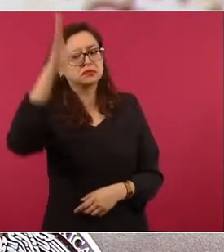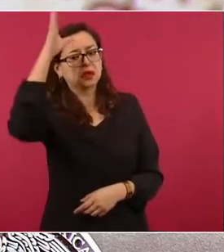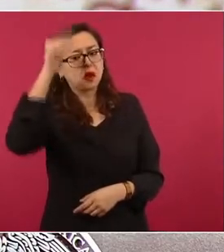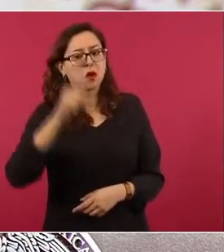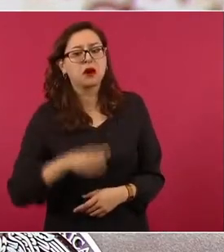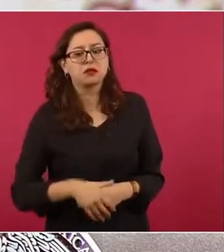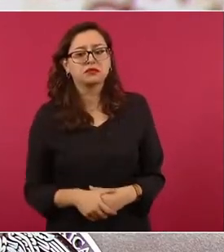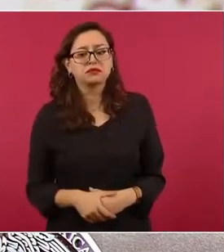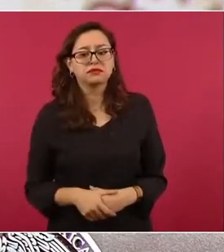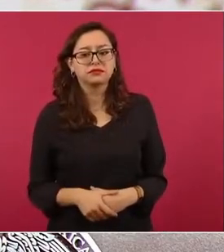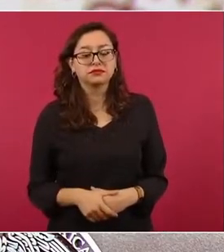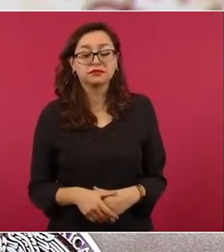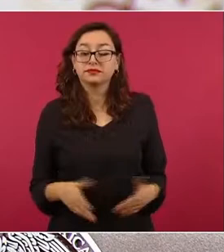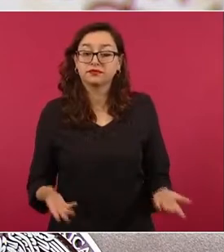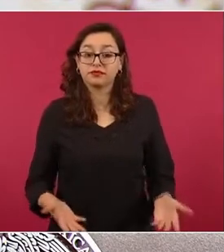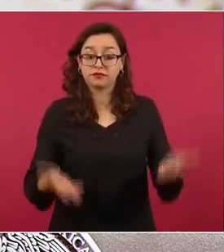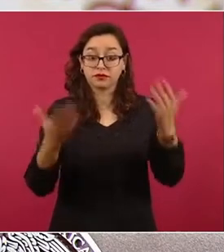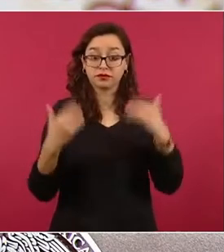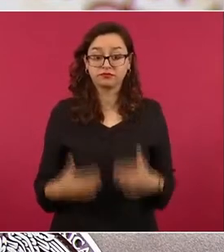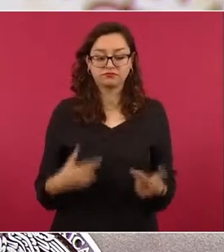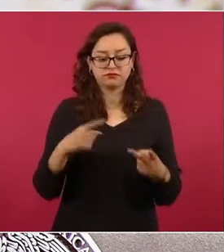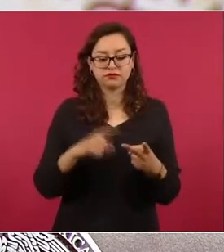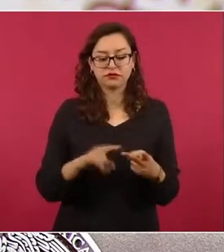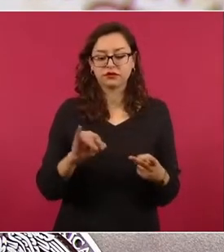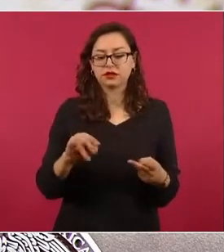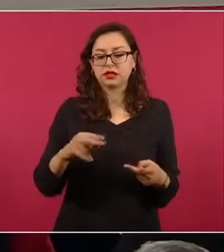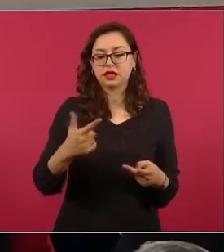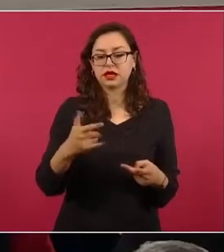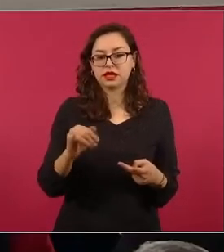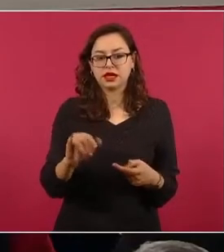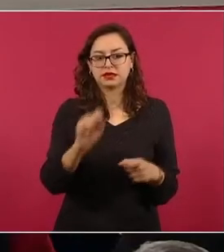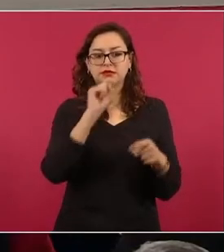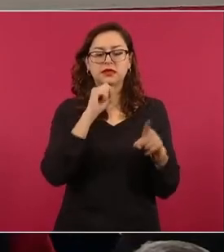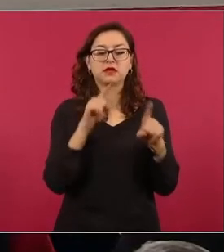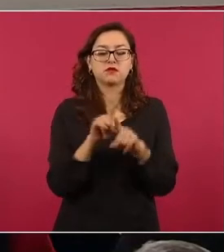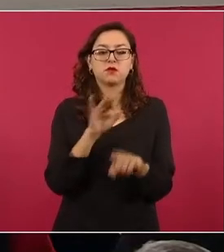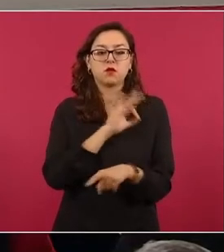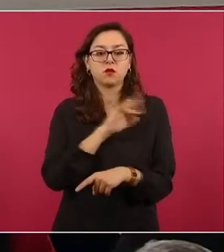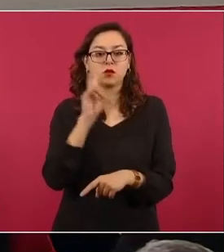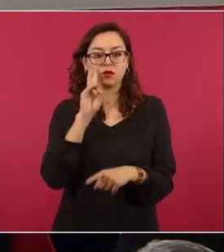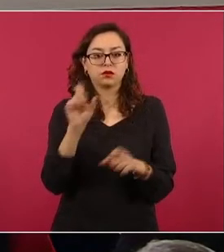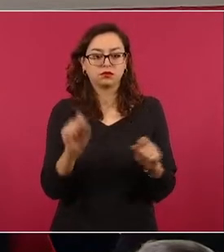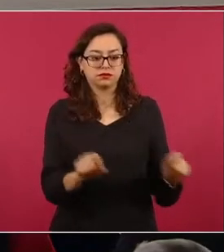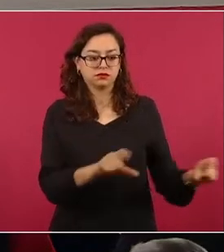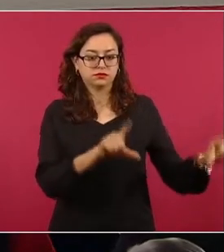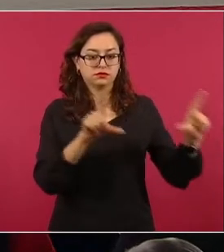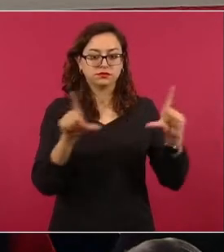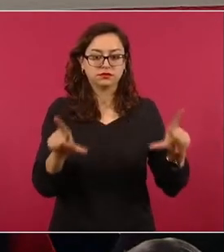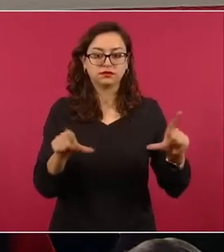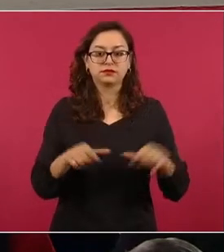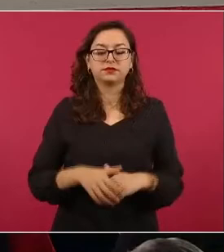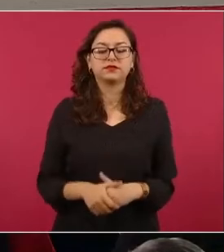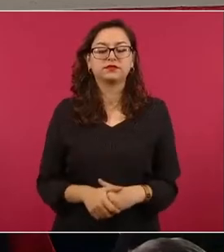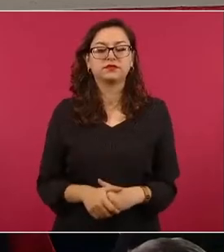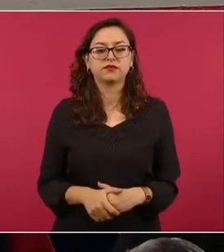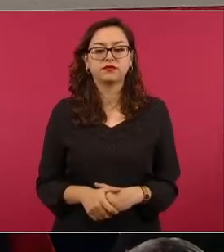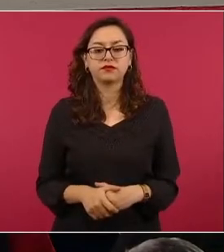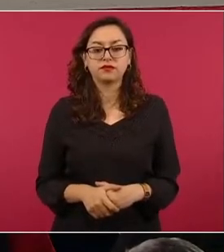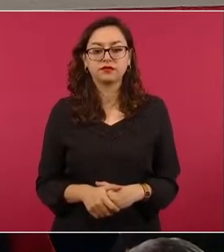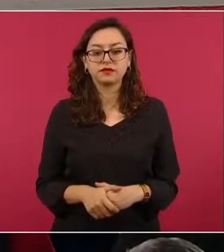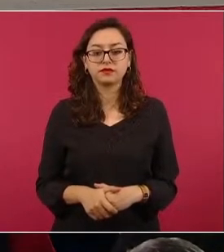Y la encuesta del Inegi, aquí la vemos también en pantalla, dice que